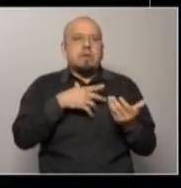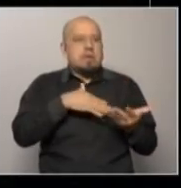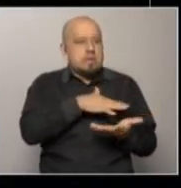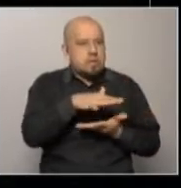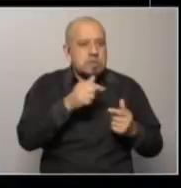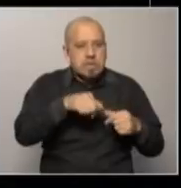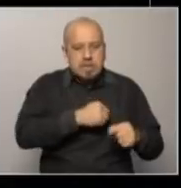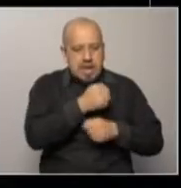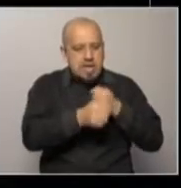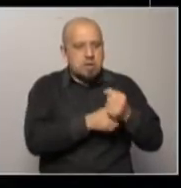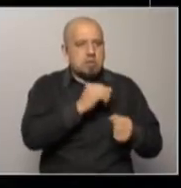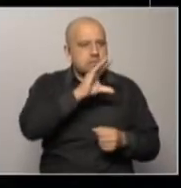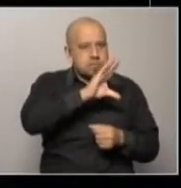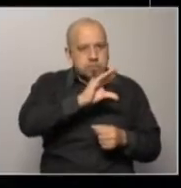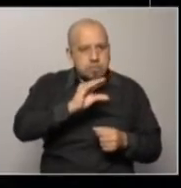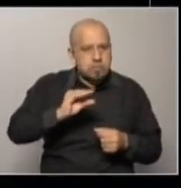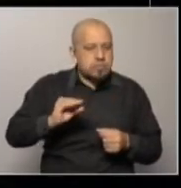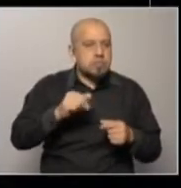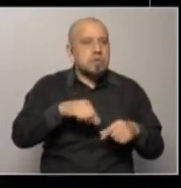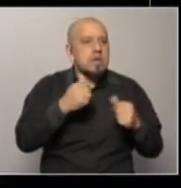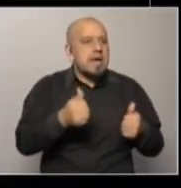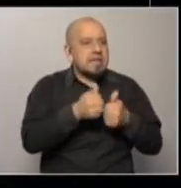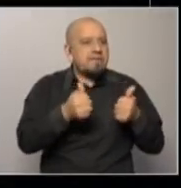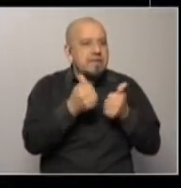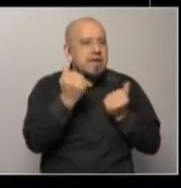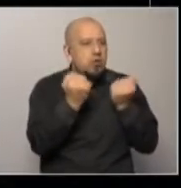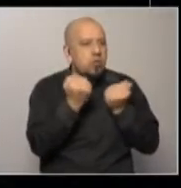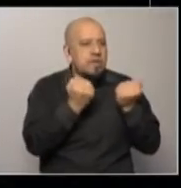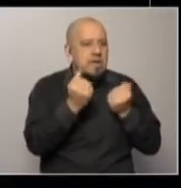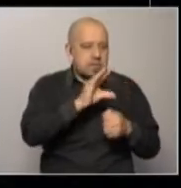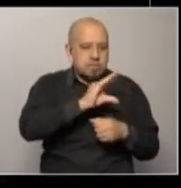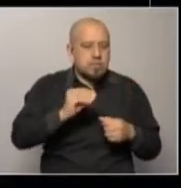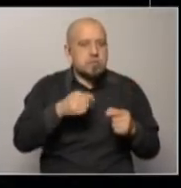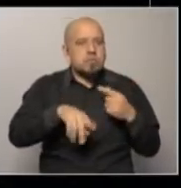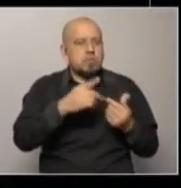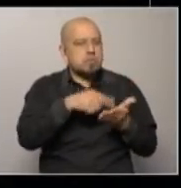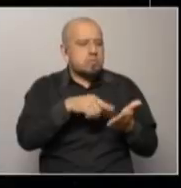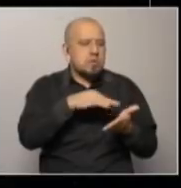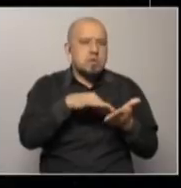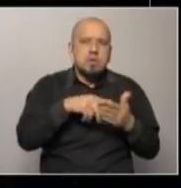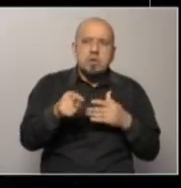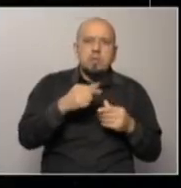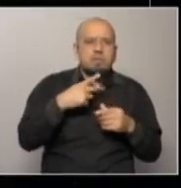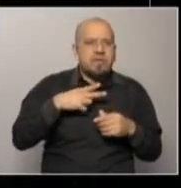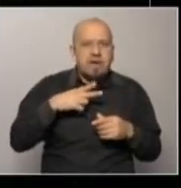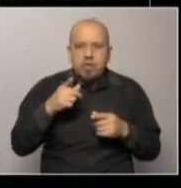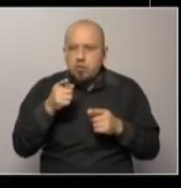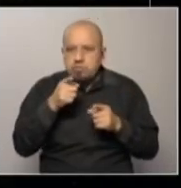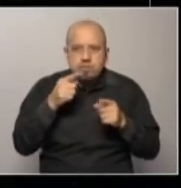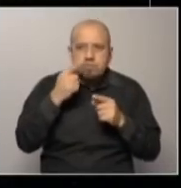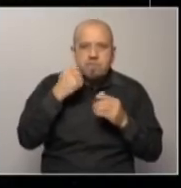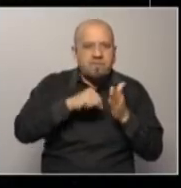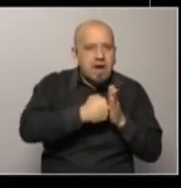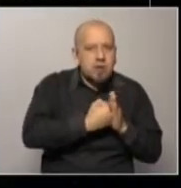a estar en un año de caída de la actividad que no estaba pronosticada. Si uno lee todos los informes de las consultoras privadas, de los bancos,